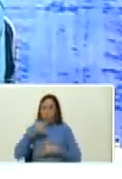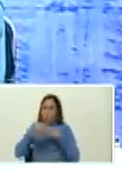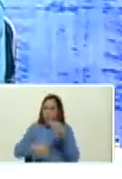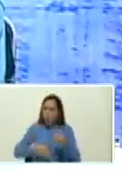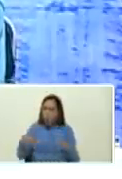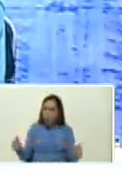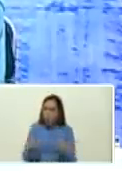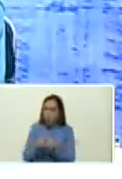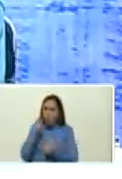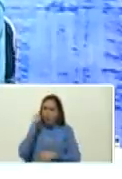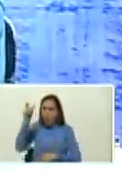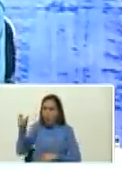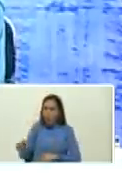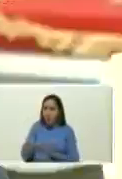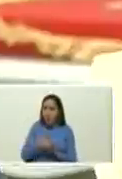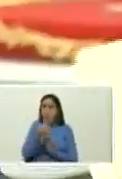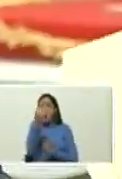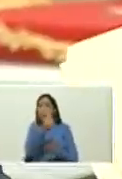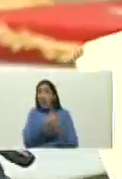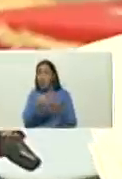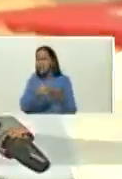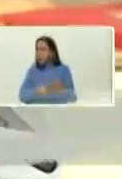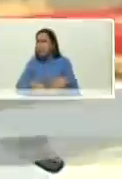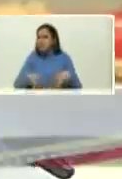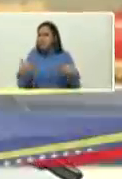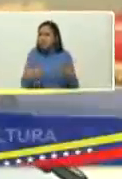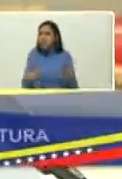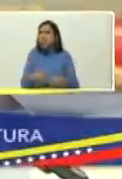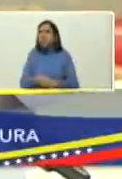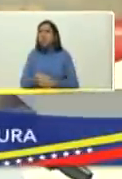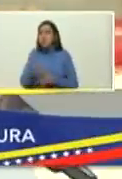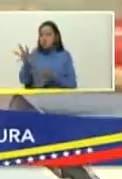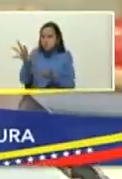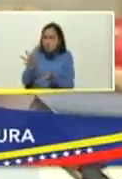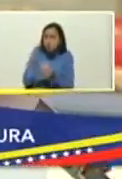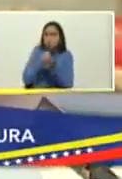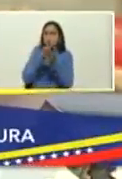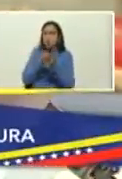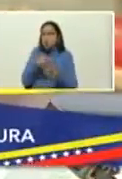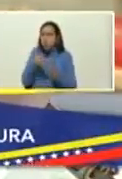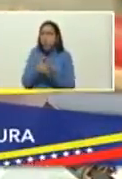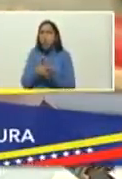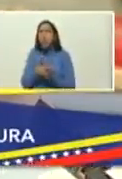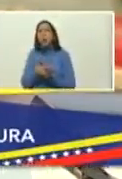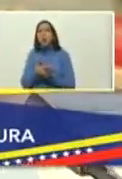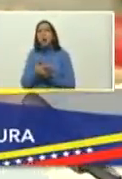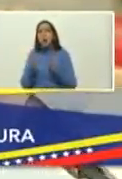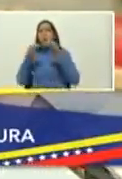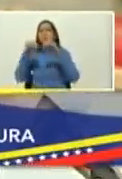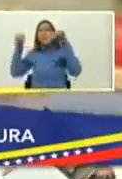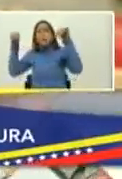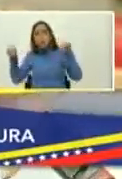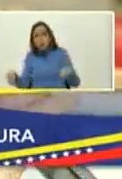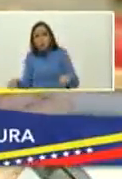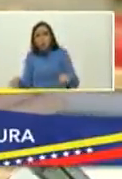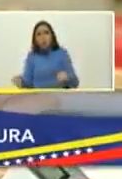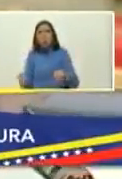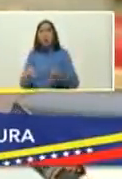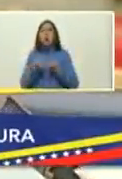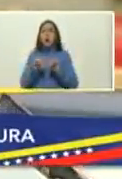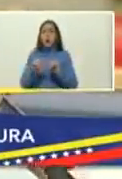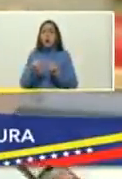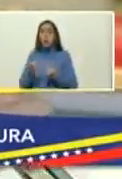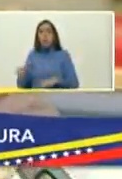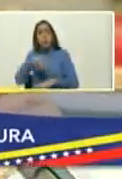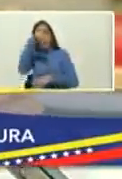editorial latinoamericana que esta portada es tomada de una obra de la colección de la Fundación Museos Nacionales que está en la Galería de Arte